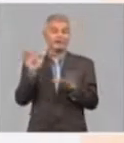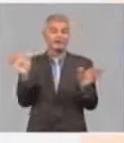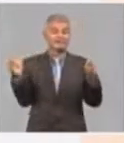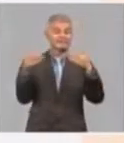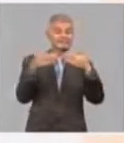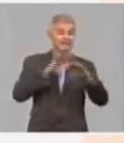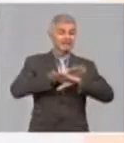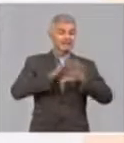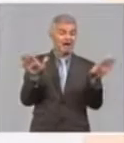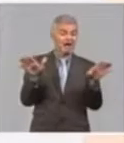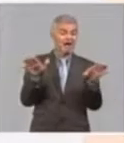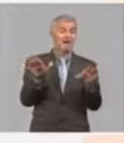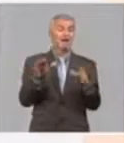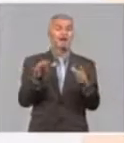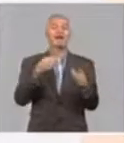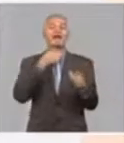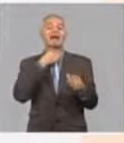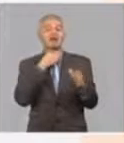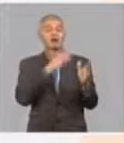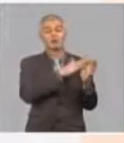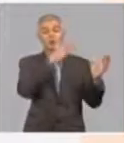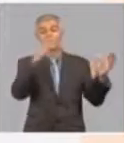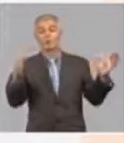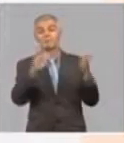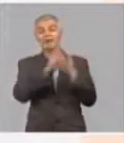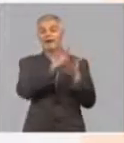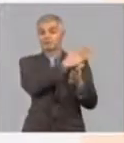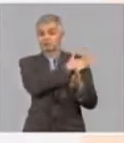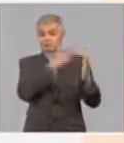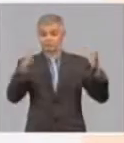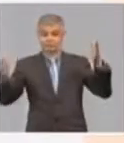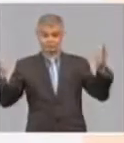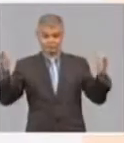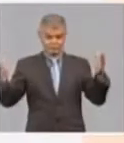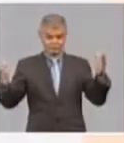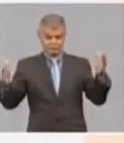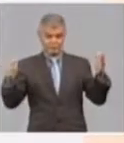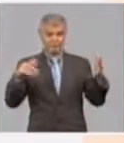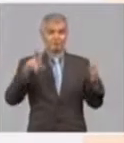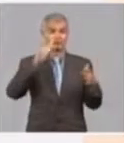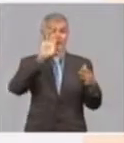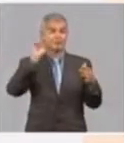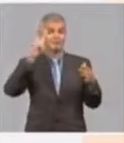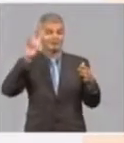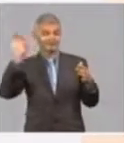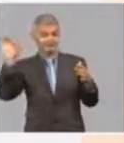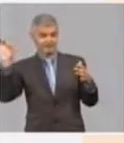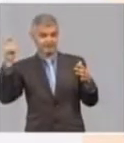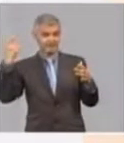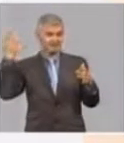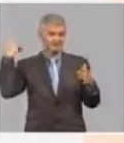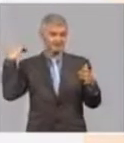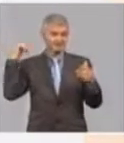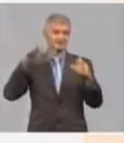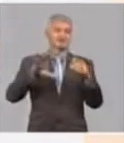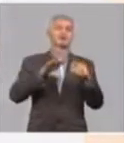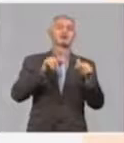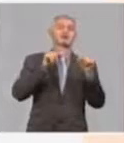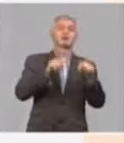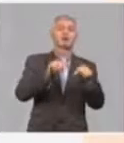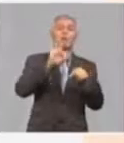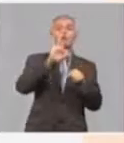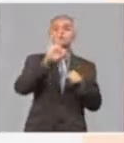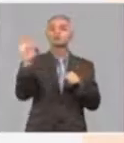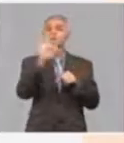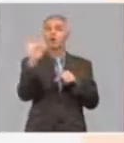2000, periodo mínimo utilizado para plantear el comienzo de una sequía en una época determinada, el